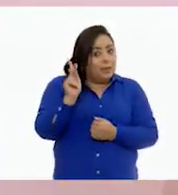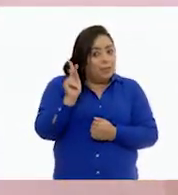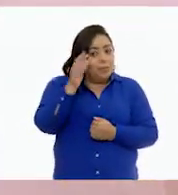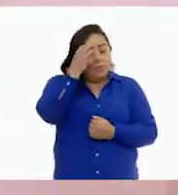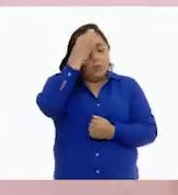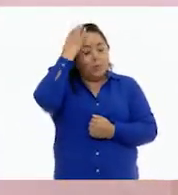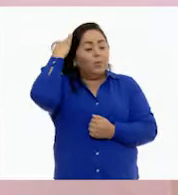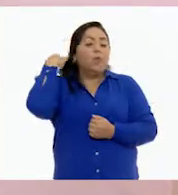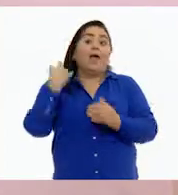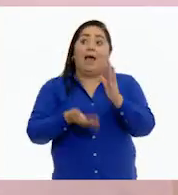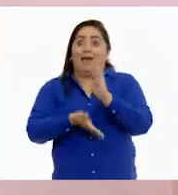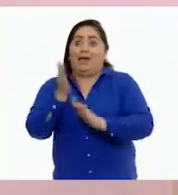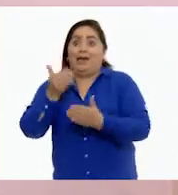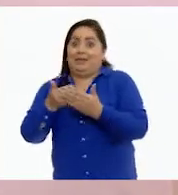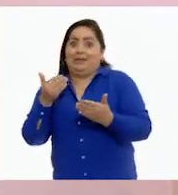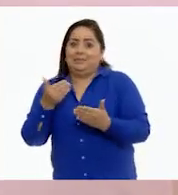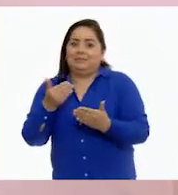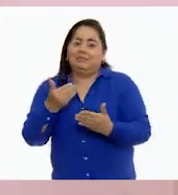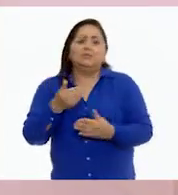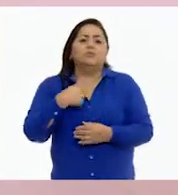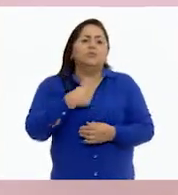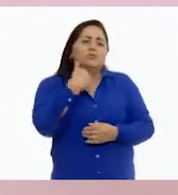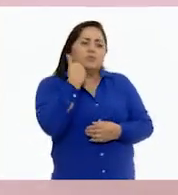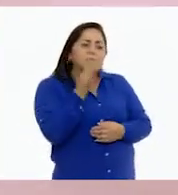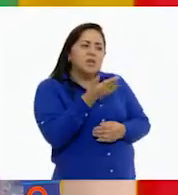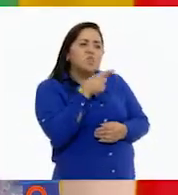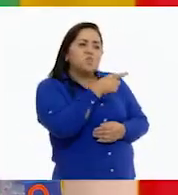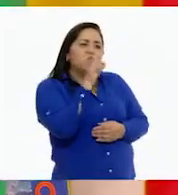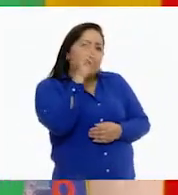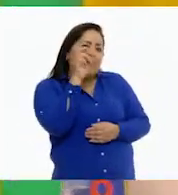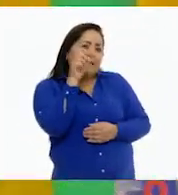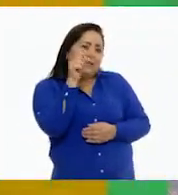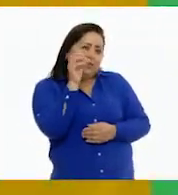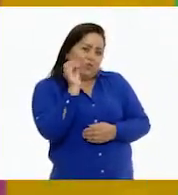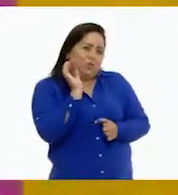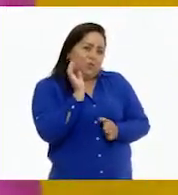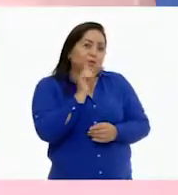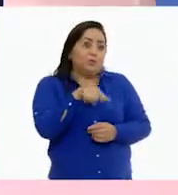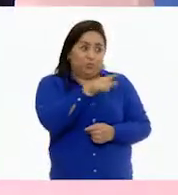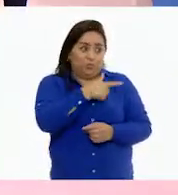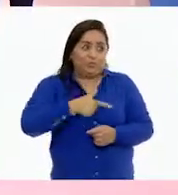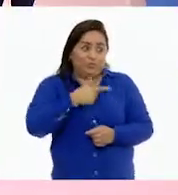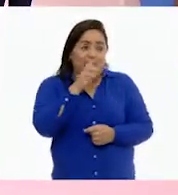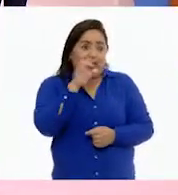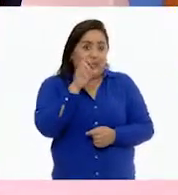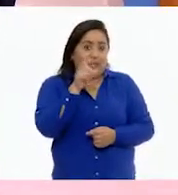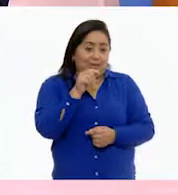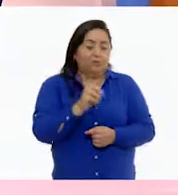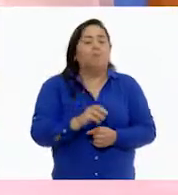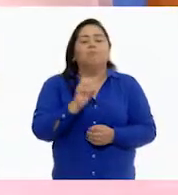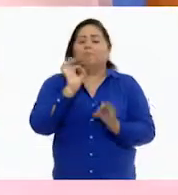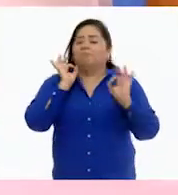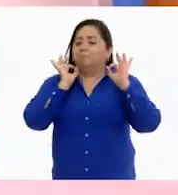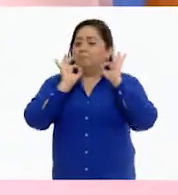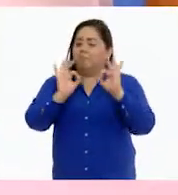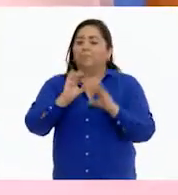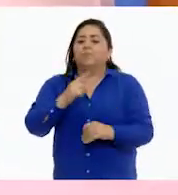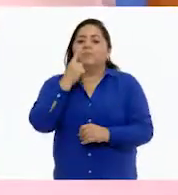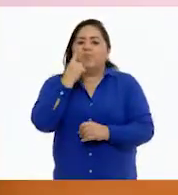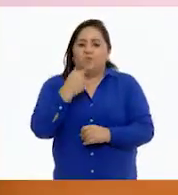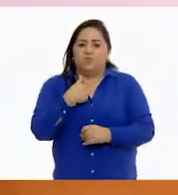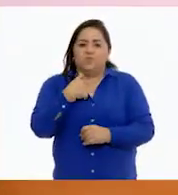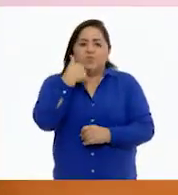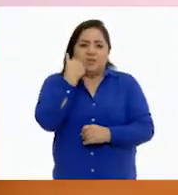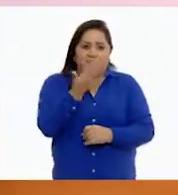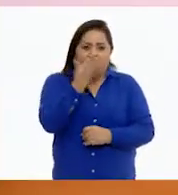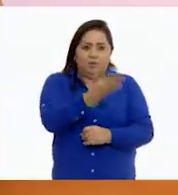Pero antes de irnos, te quiero proponer un reto. ¡Bah! ¿Te gustan los retos? Sí, mucho. Perfecto. Te voy a proponer